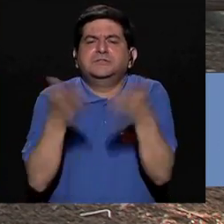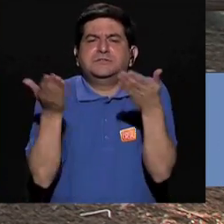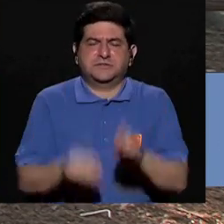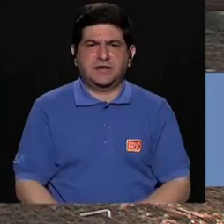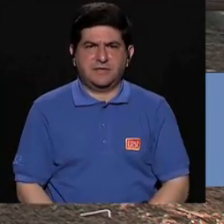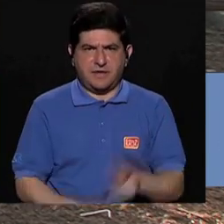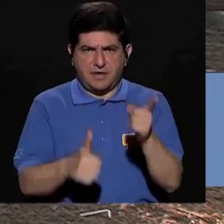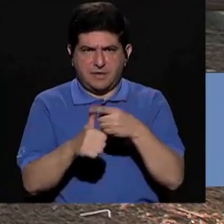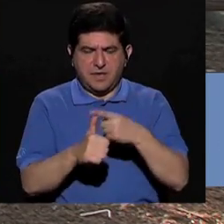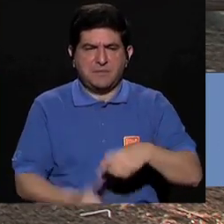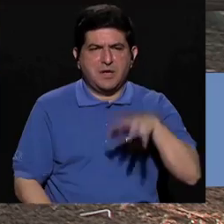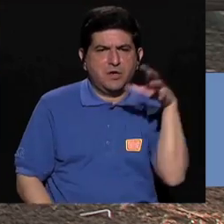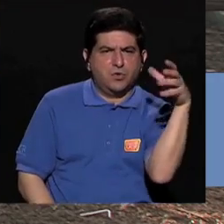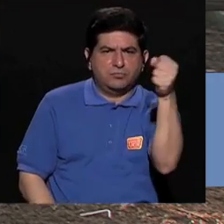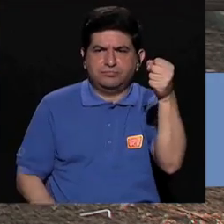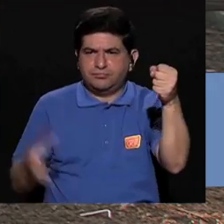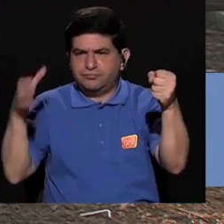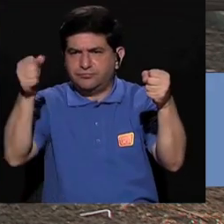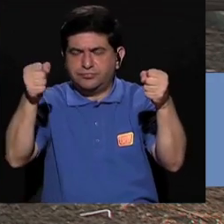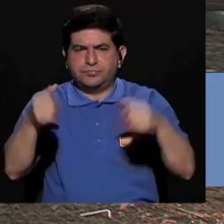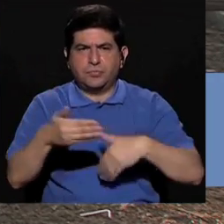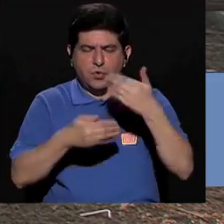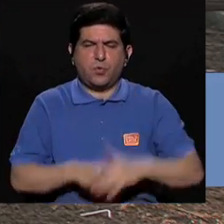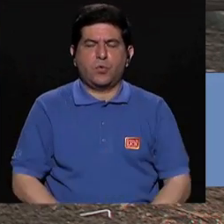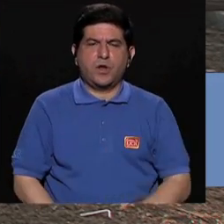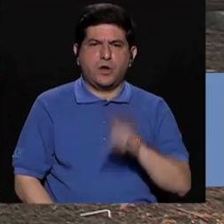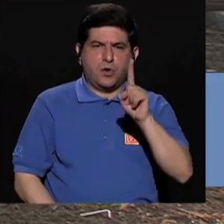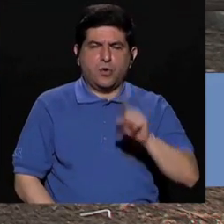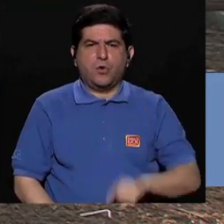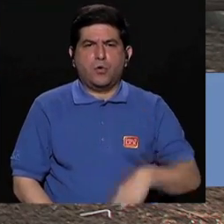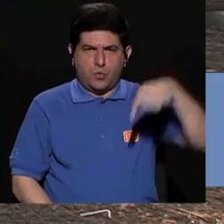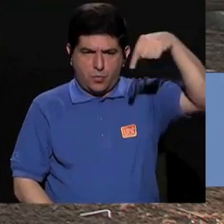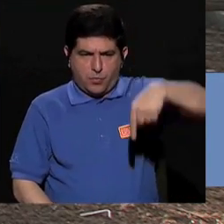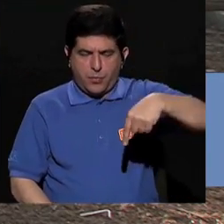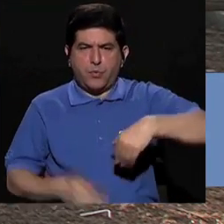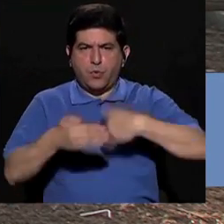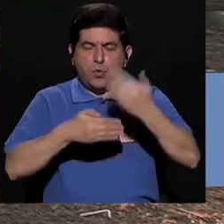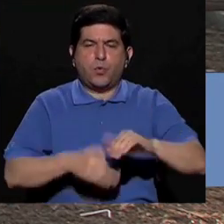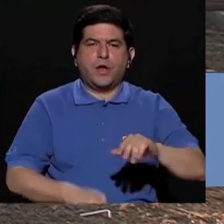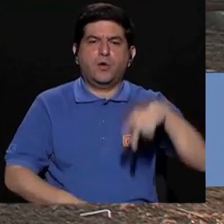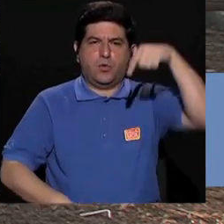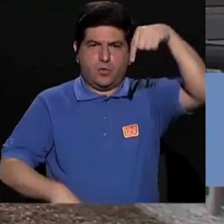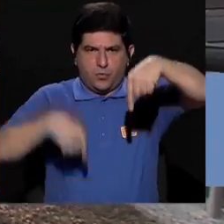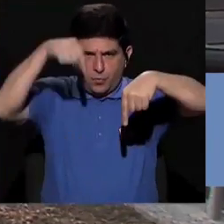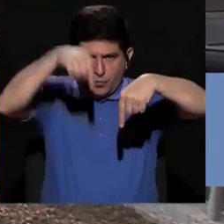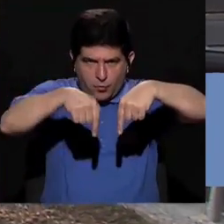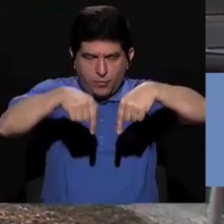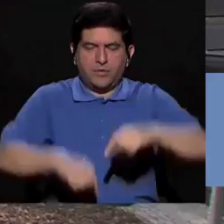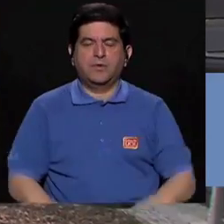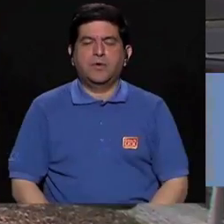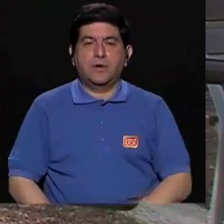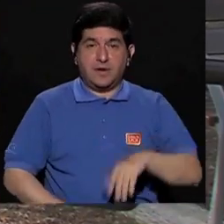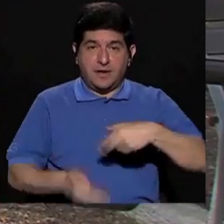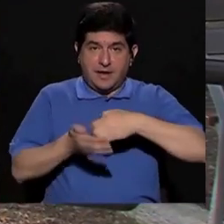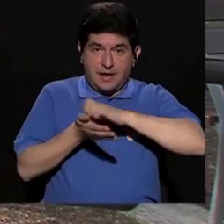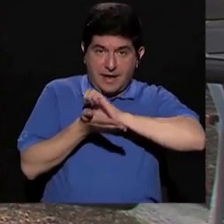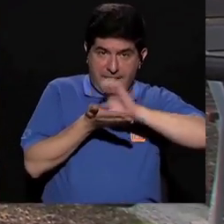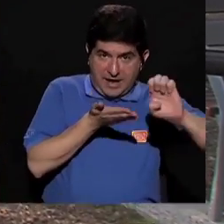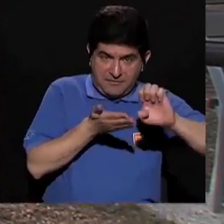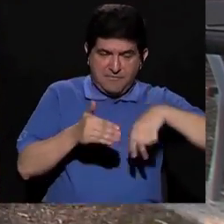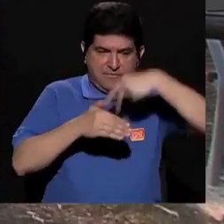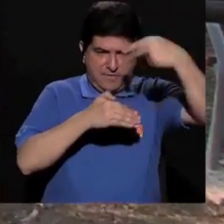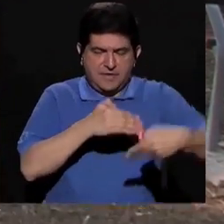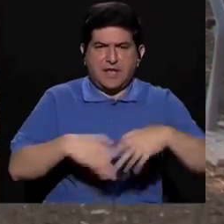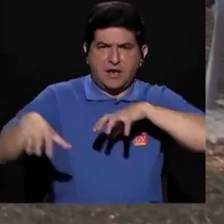Entonces, primero nos agarramos de los laterales, después subimos una pierna y luego la otra. Así vamos a evitar una caída. El movimiento es un movimiento